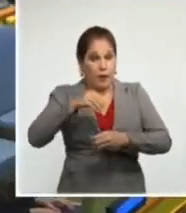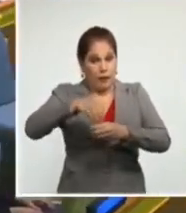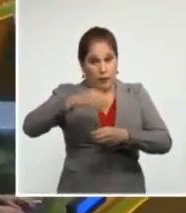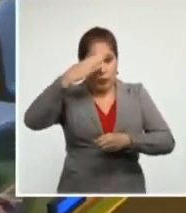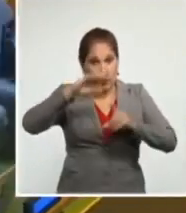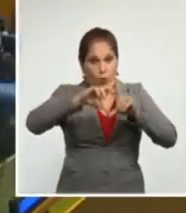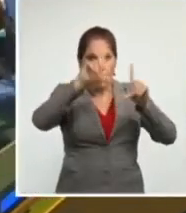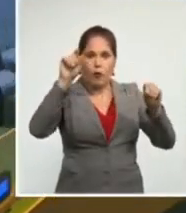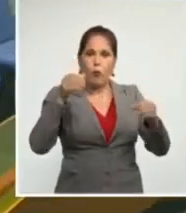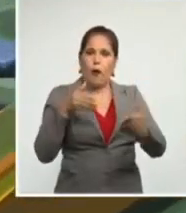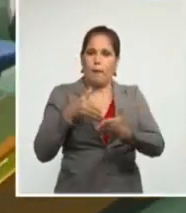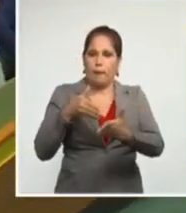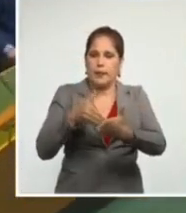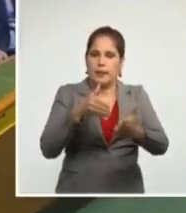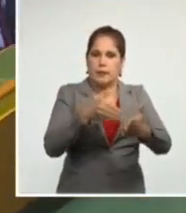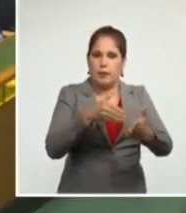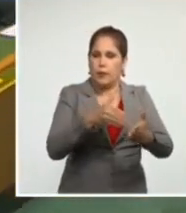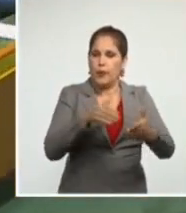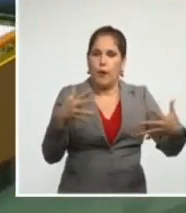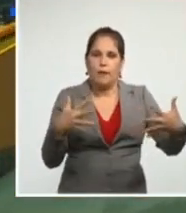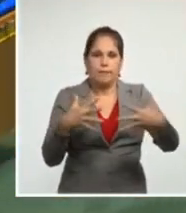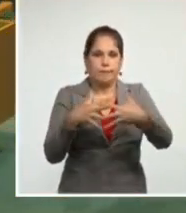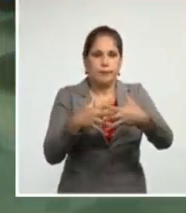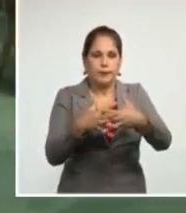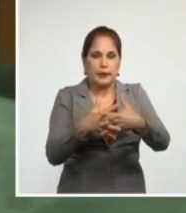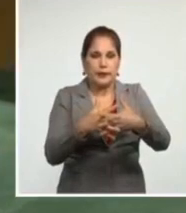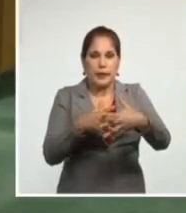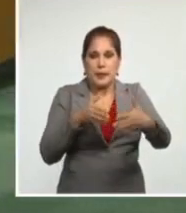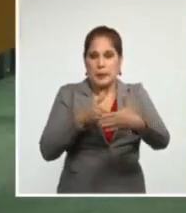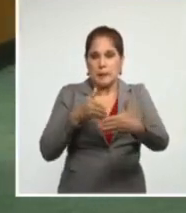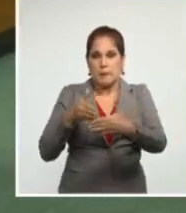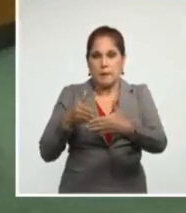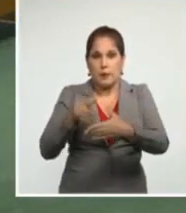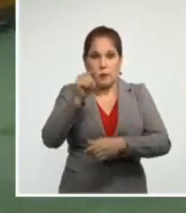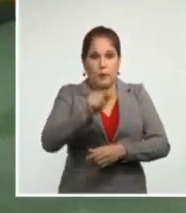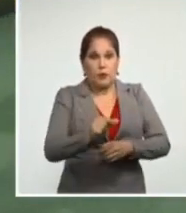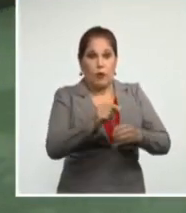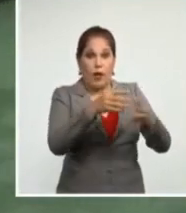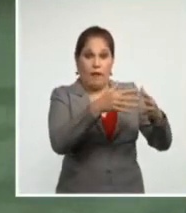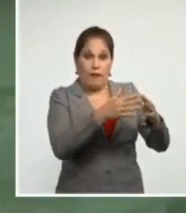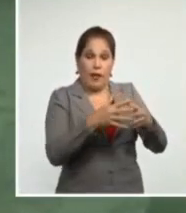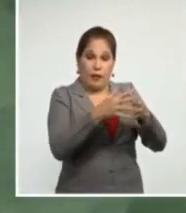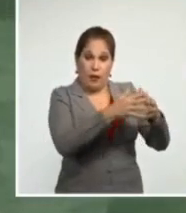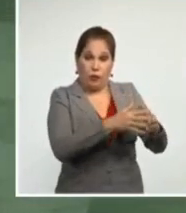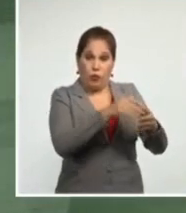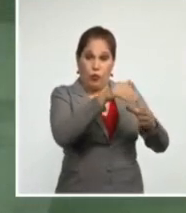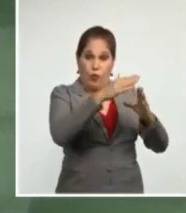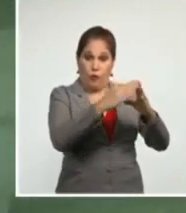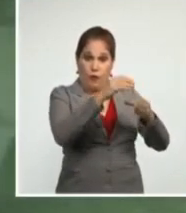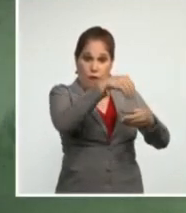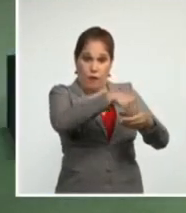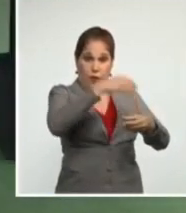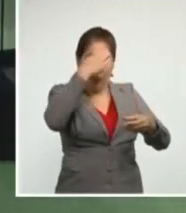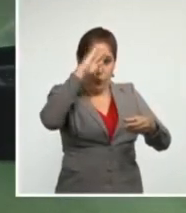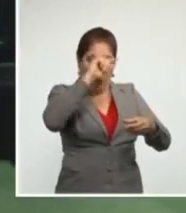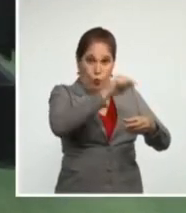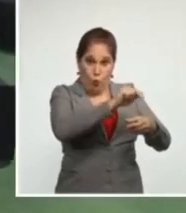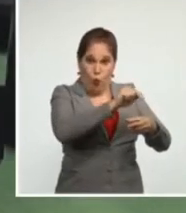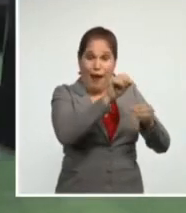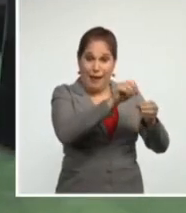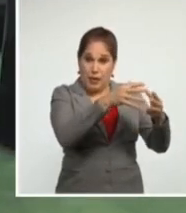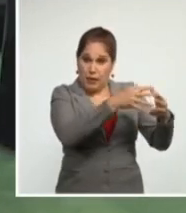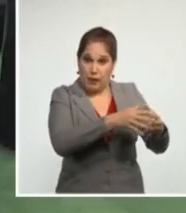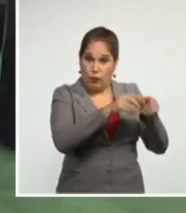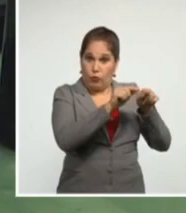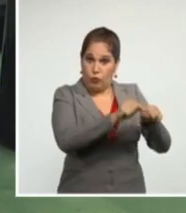obstaculizó los vínculos con los cubanos residentes en Estados Unidos y la reunificación